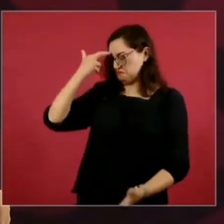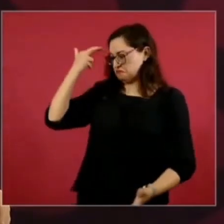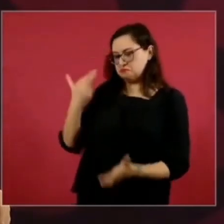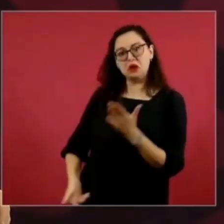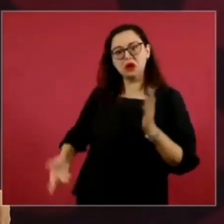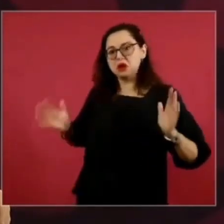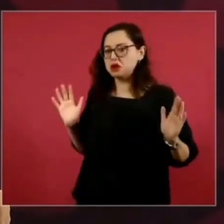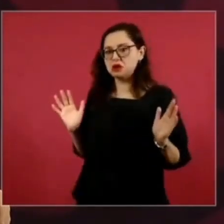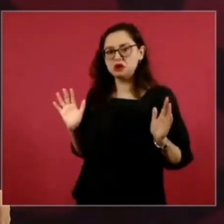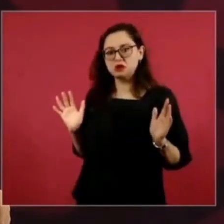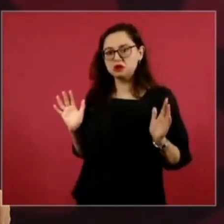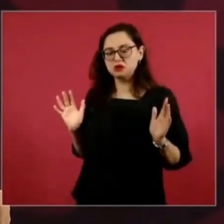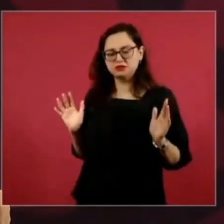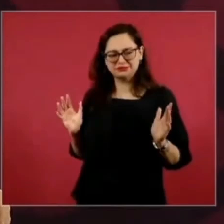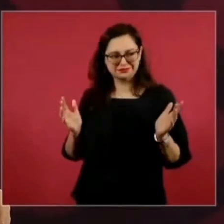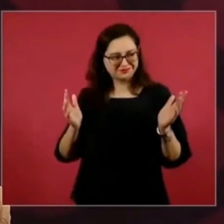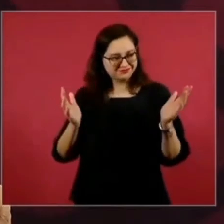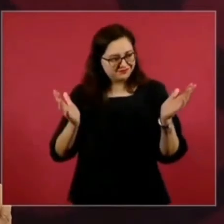Además,